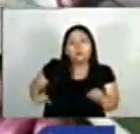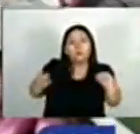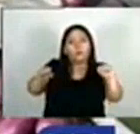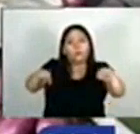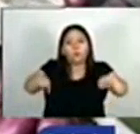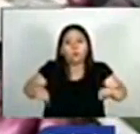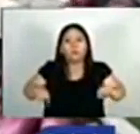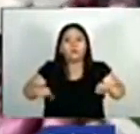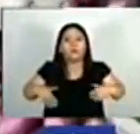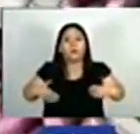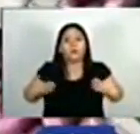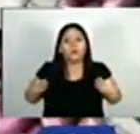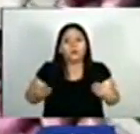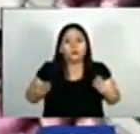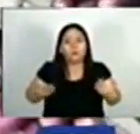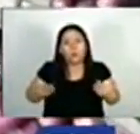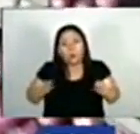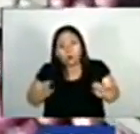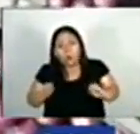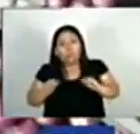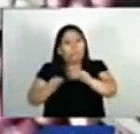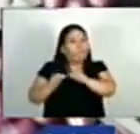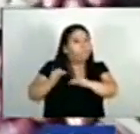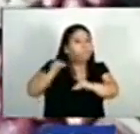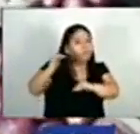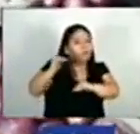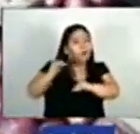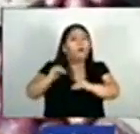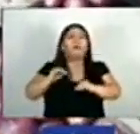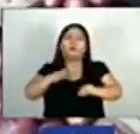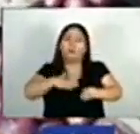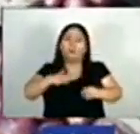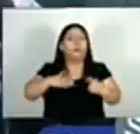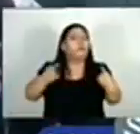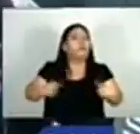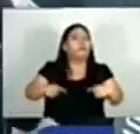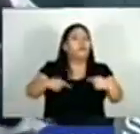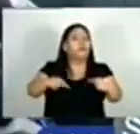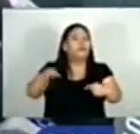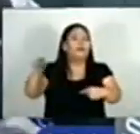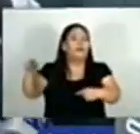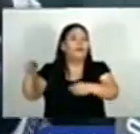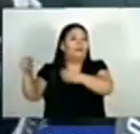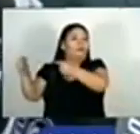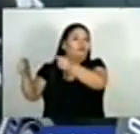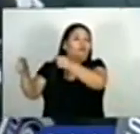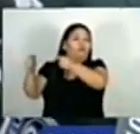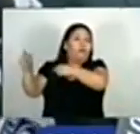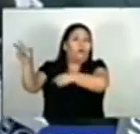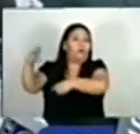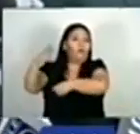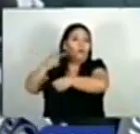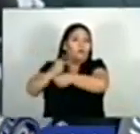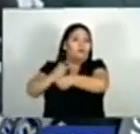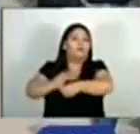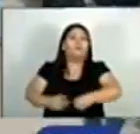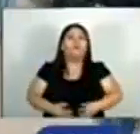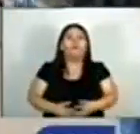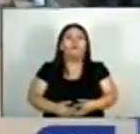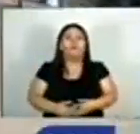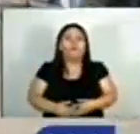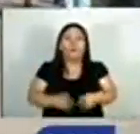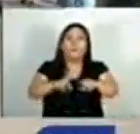superar o mantener una situación de abastecimiento mientras dura ese conflicto que está sucediendo en el interior de Guatemala.